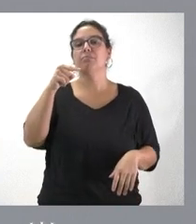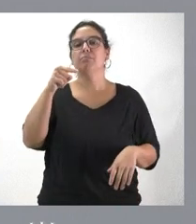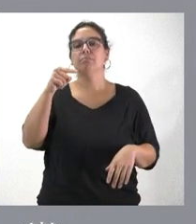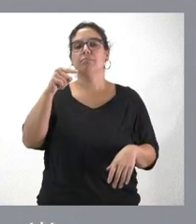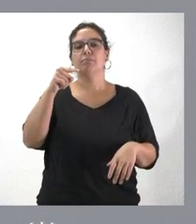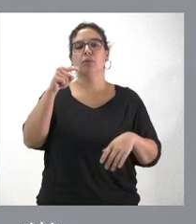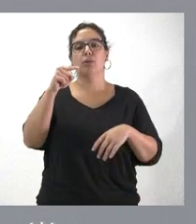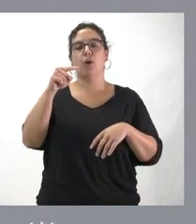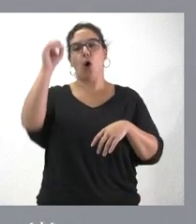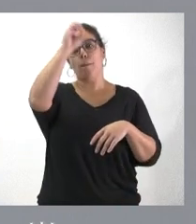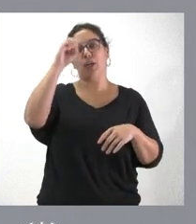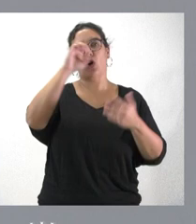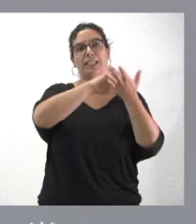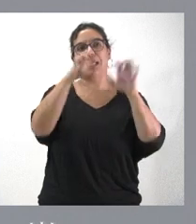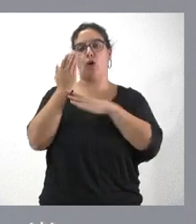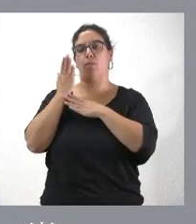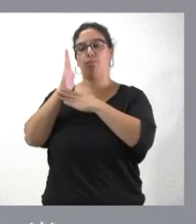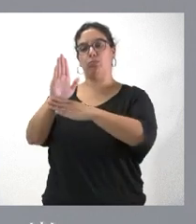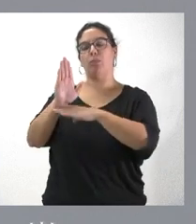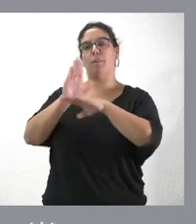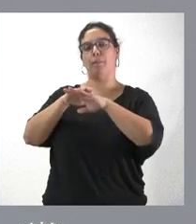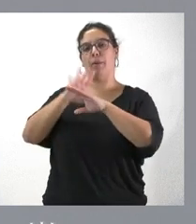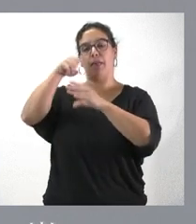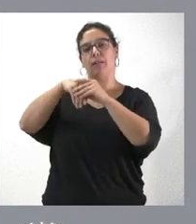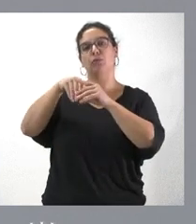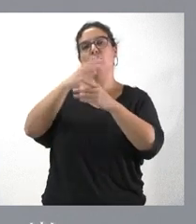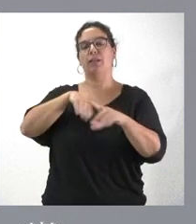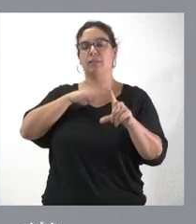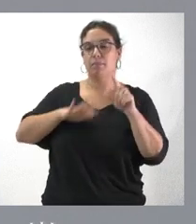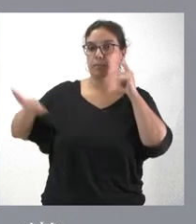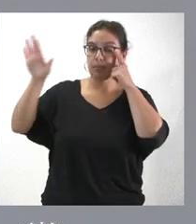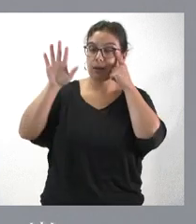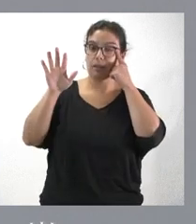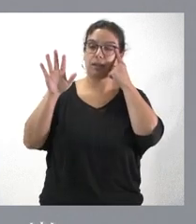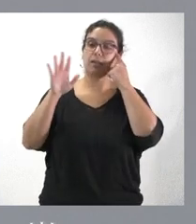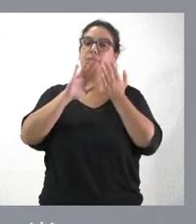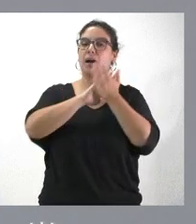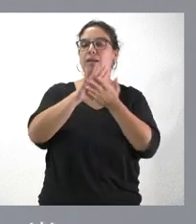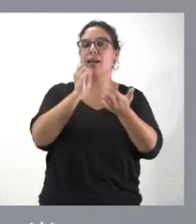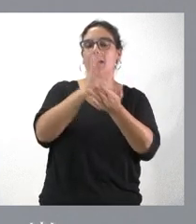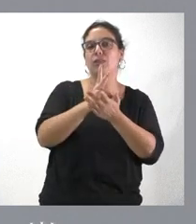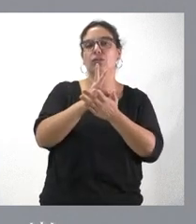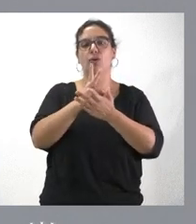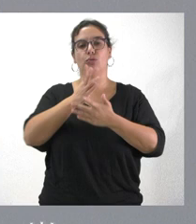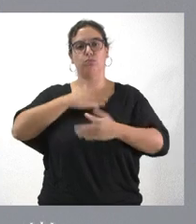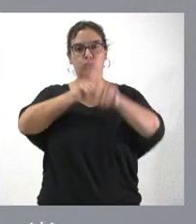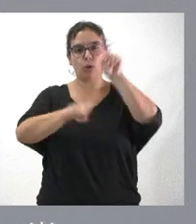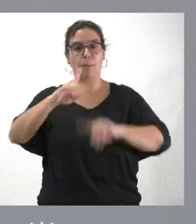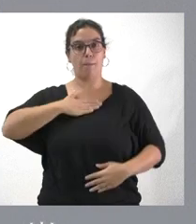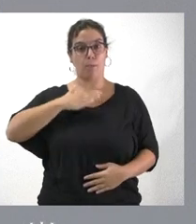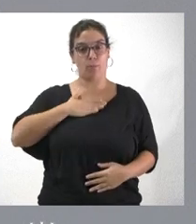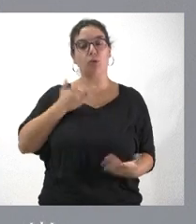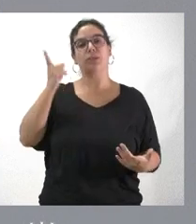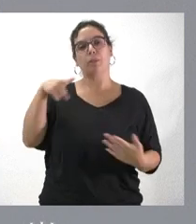Castilla y León en el contexto nacional, que se hable de nuestros retos, de nuestros desafíos, de nuestros problemas y también que se planteen las